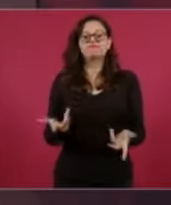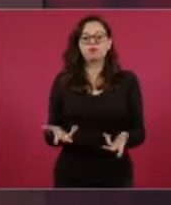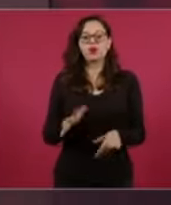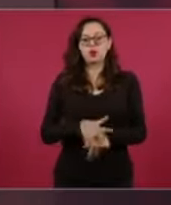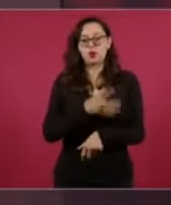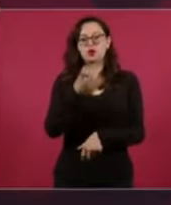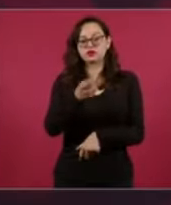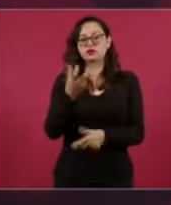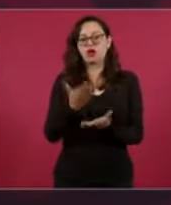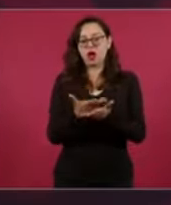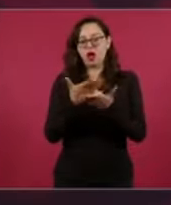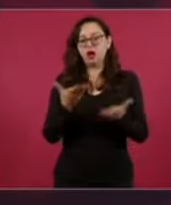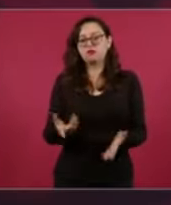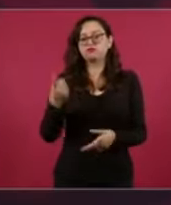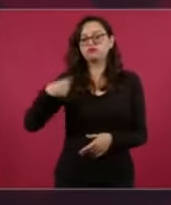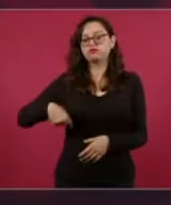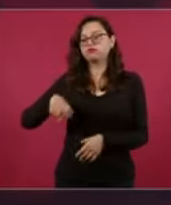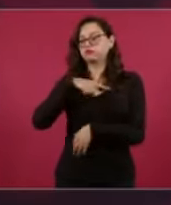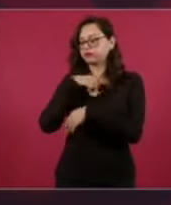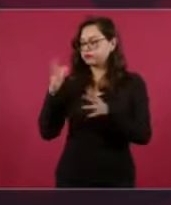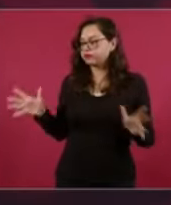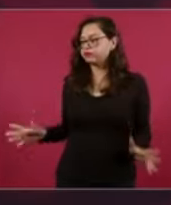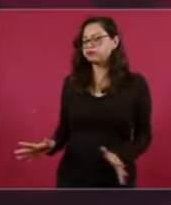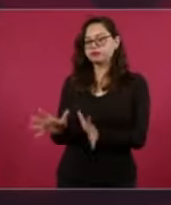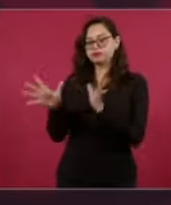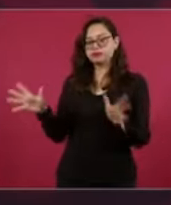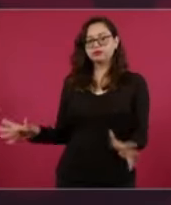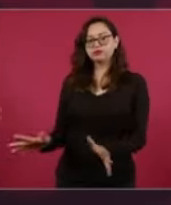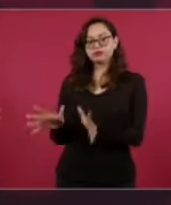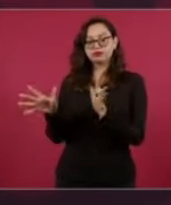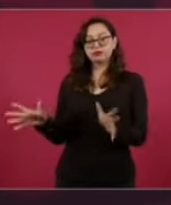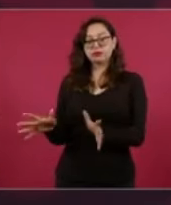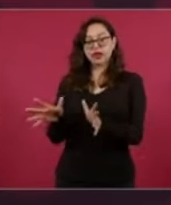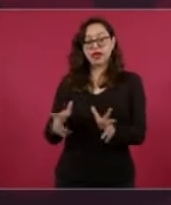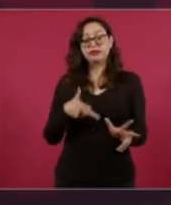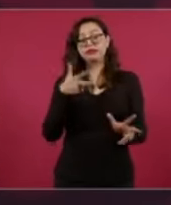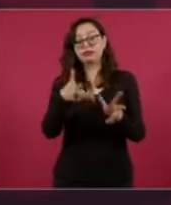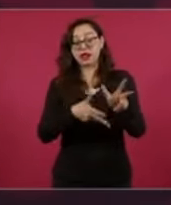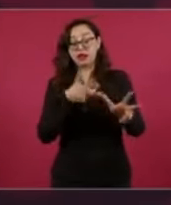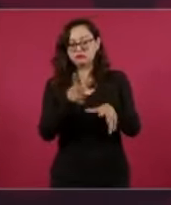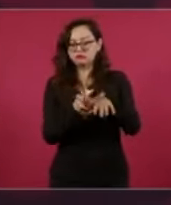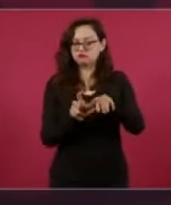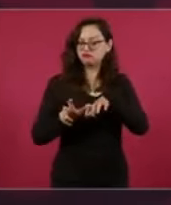ayudando. Pero terminando el Tren Maya,